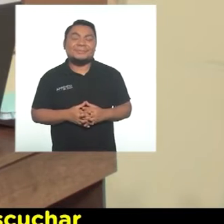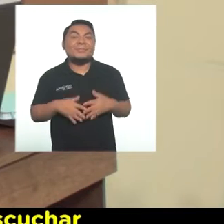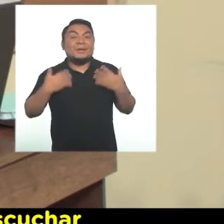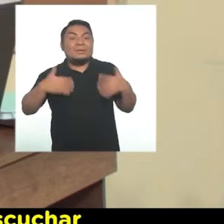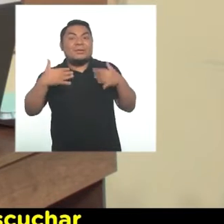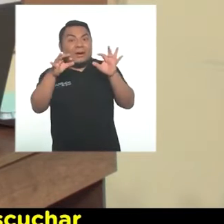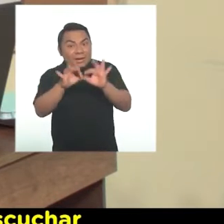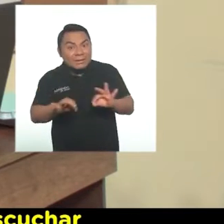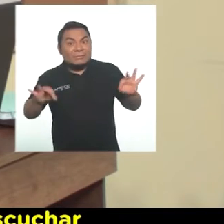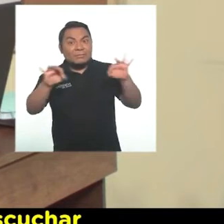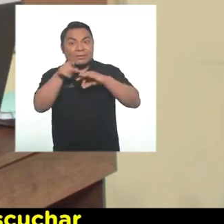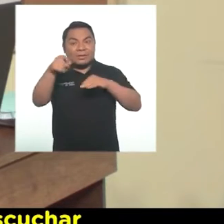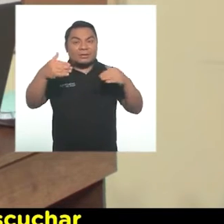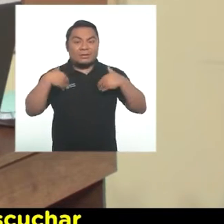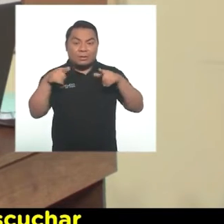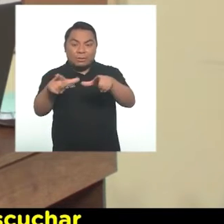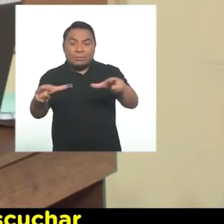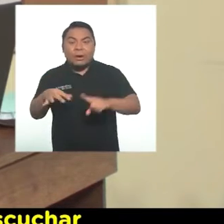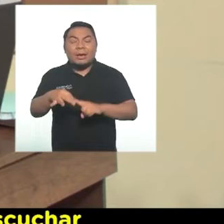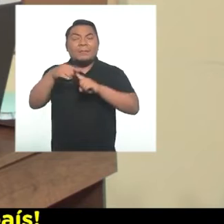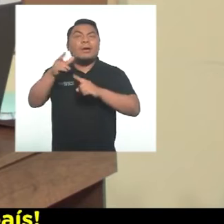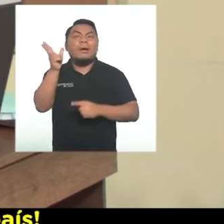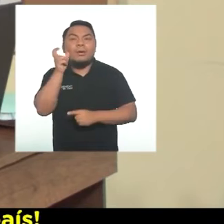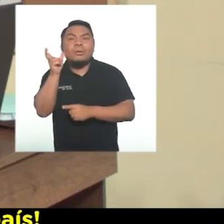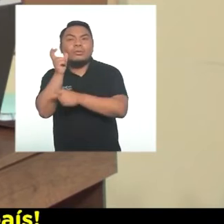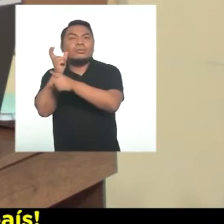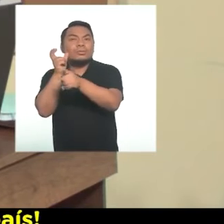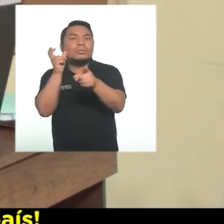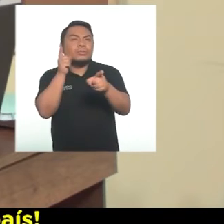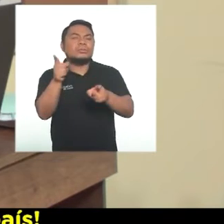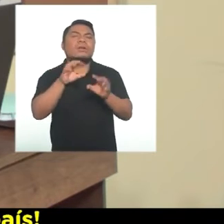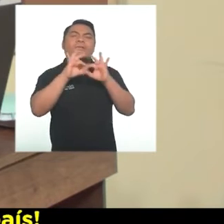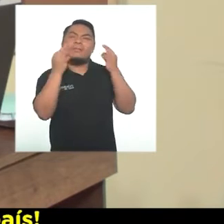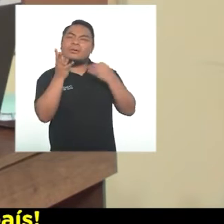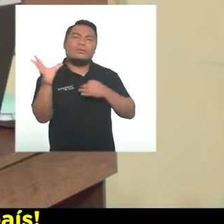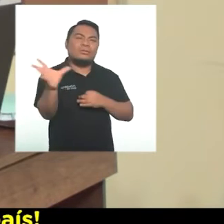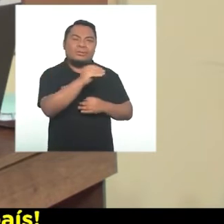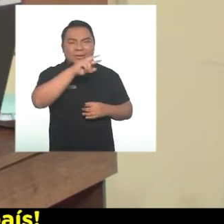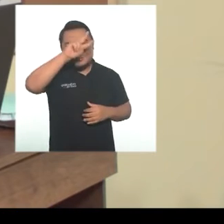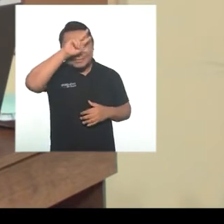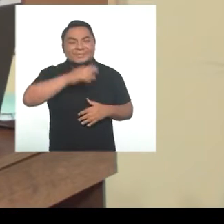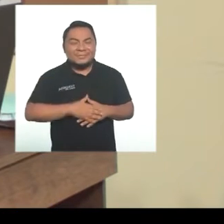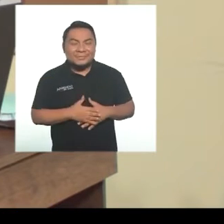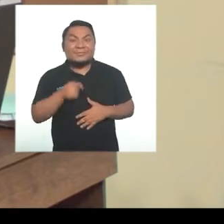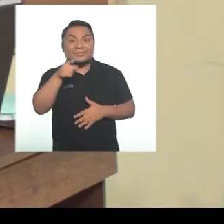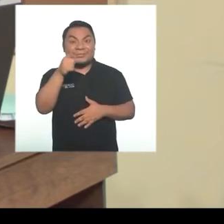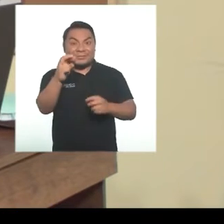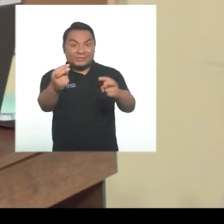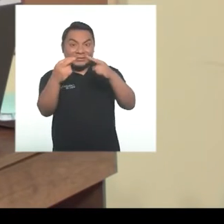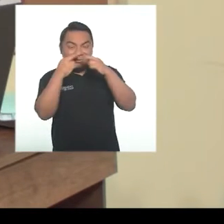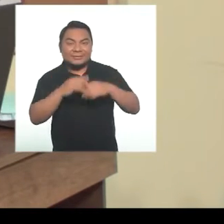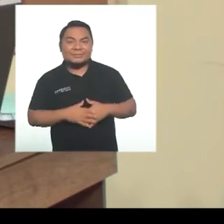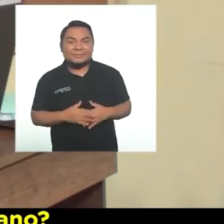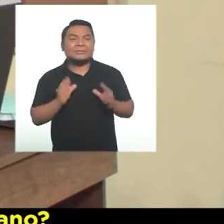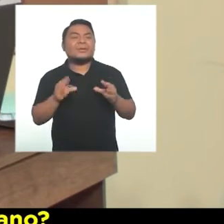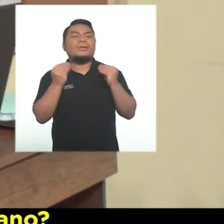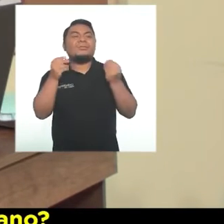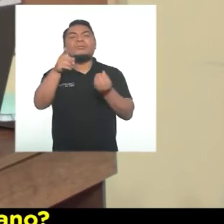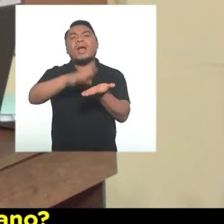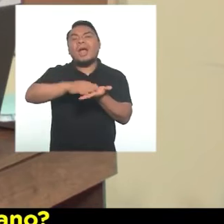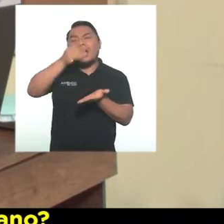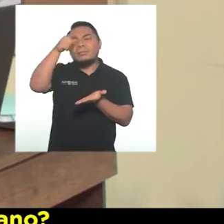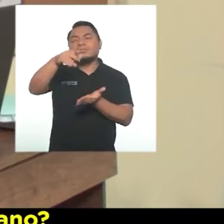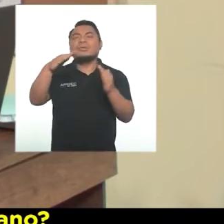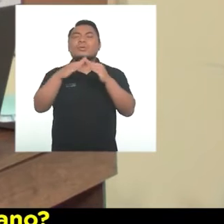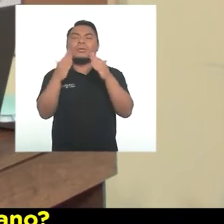Qué importante es tener un espacio para escuchar a todas las familias de nuestro querido país. Y ustedes que nos están mirando, ¿cómo